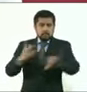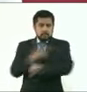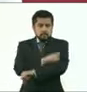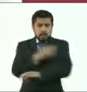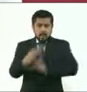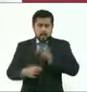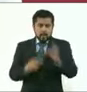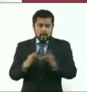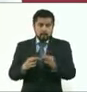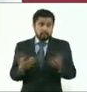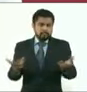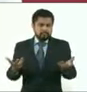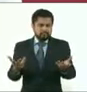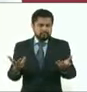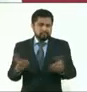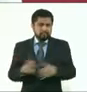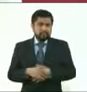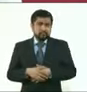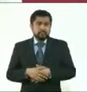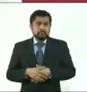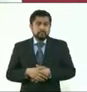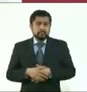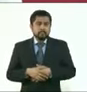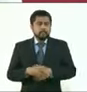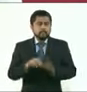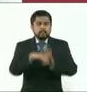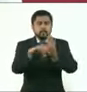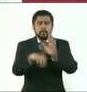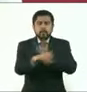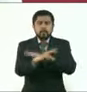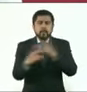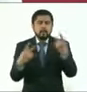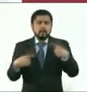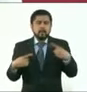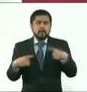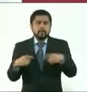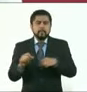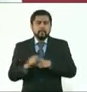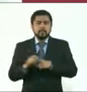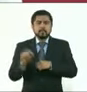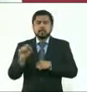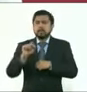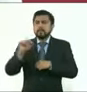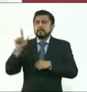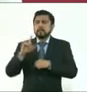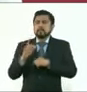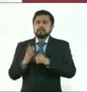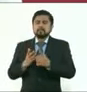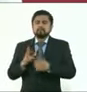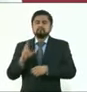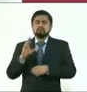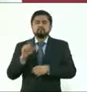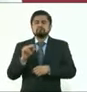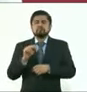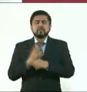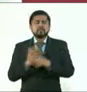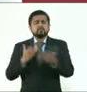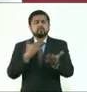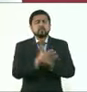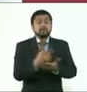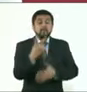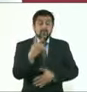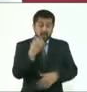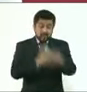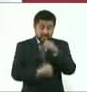Entonces, ¿qué impacto tiene, por ejemplo, que un profesionista no asista de manera presencial dos años y qué